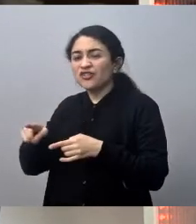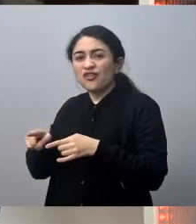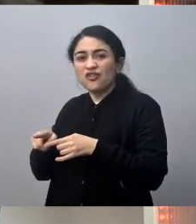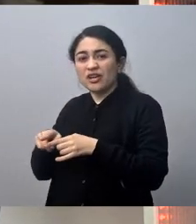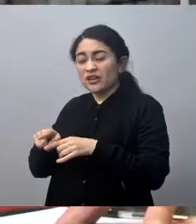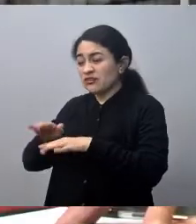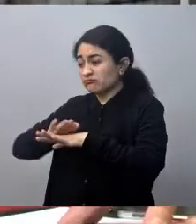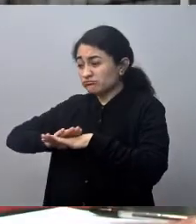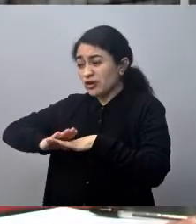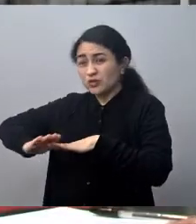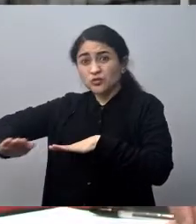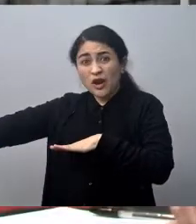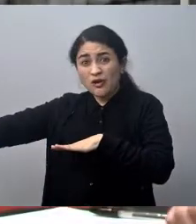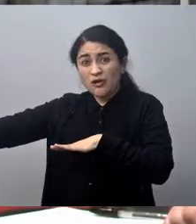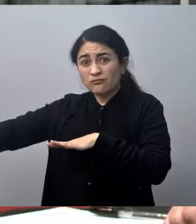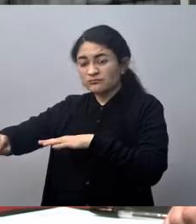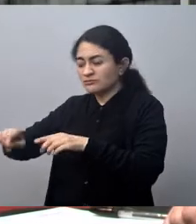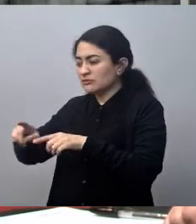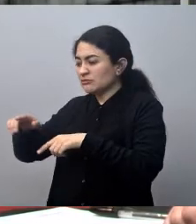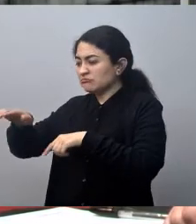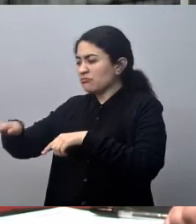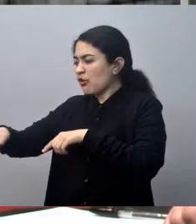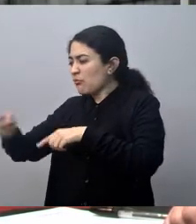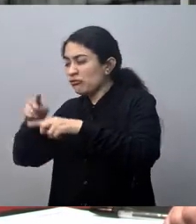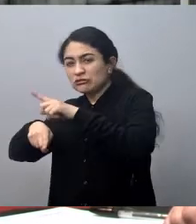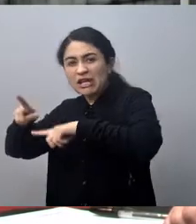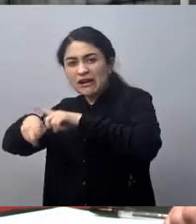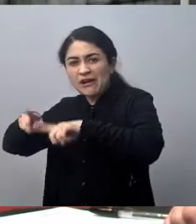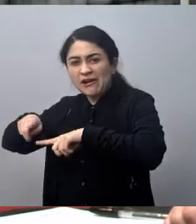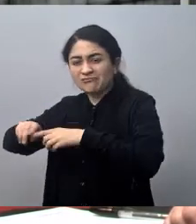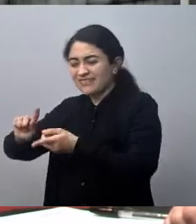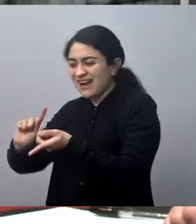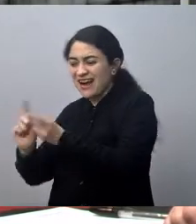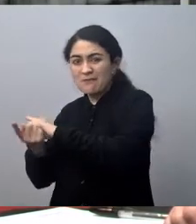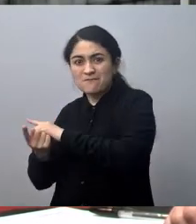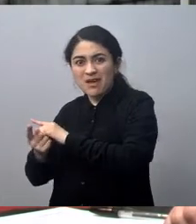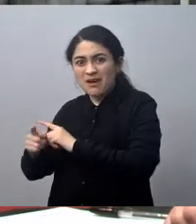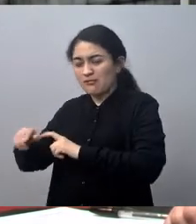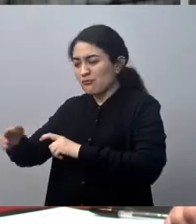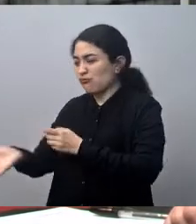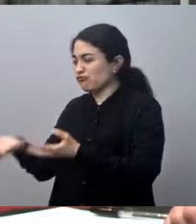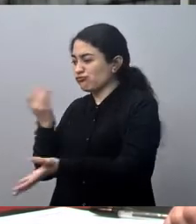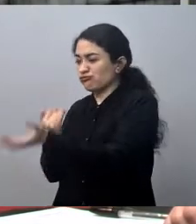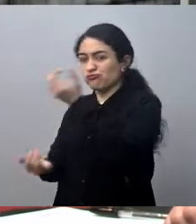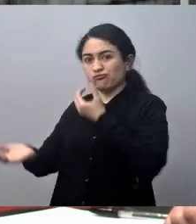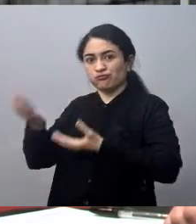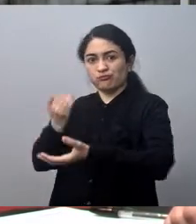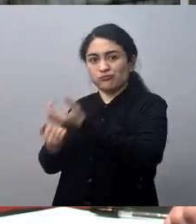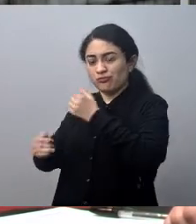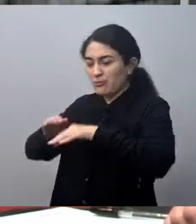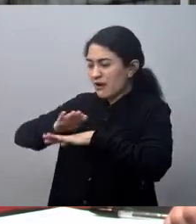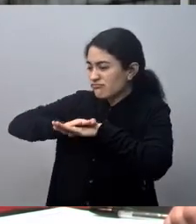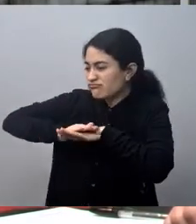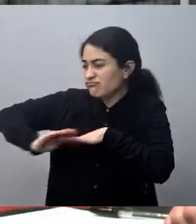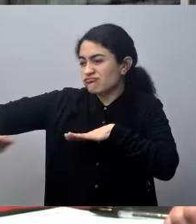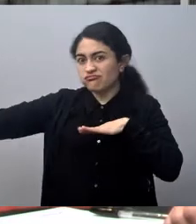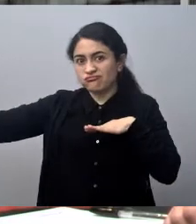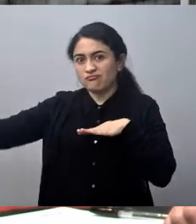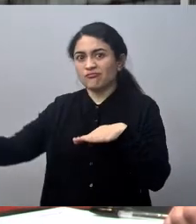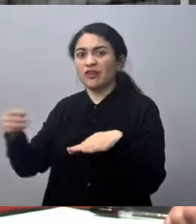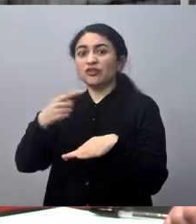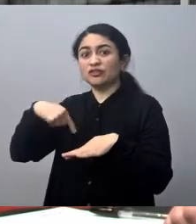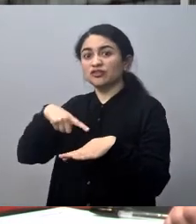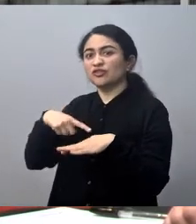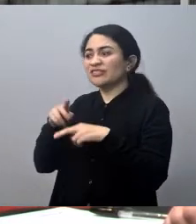Sí, en ese proceso nosotros estamos, quiero reconocerlo que no nos hemos dedicado al 100% porque estamos resolviendo otros cambios